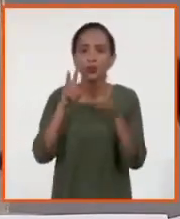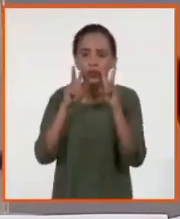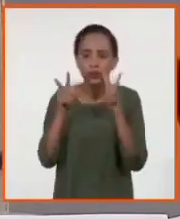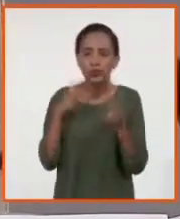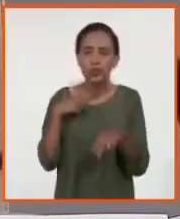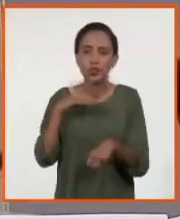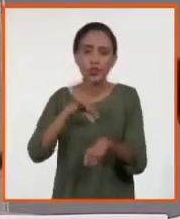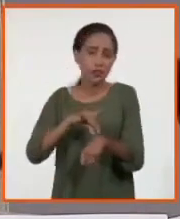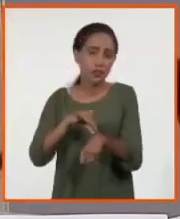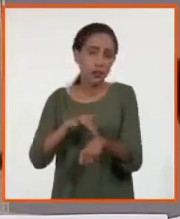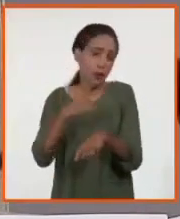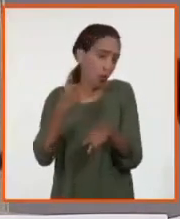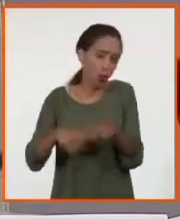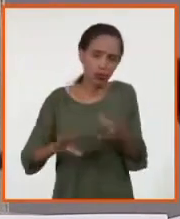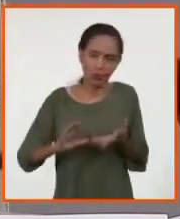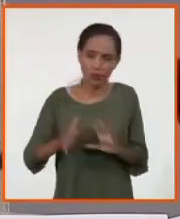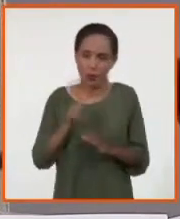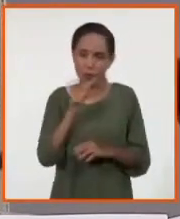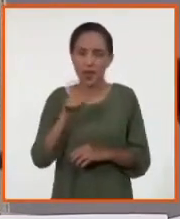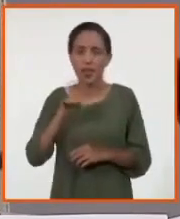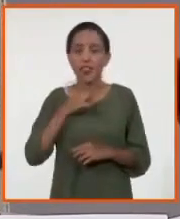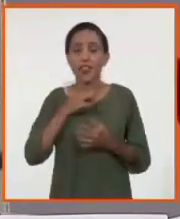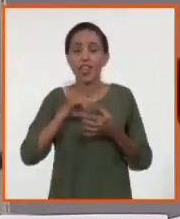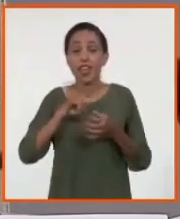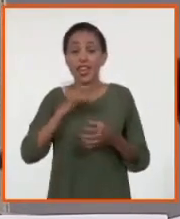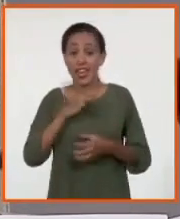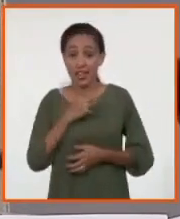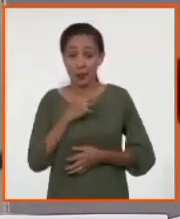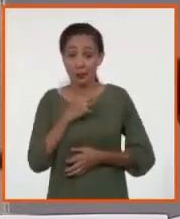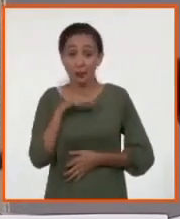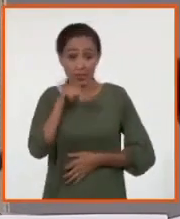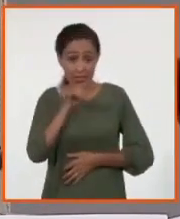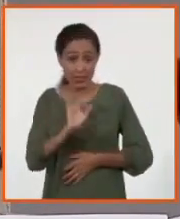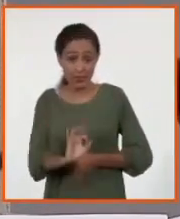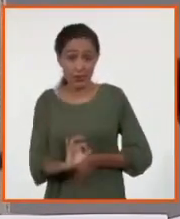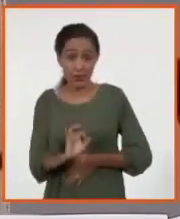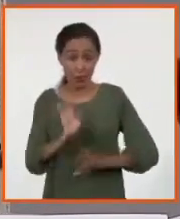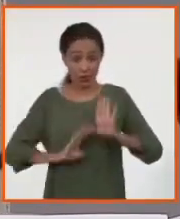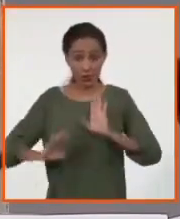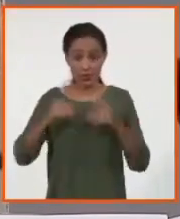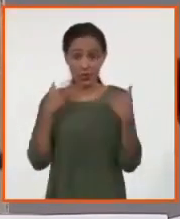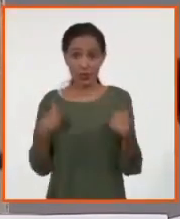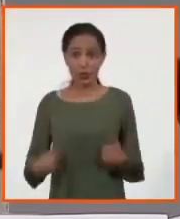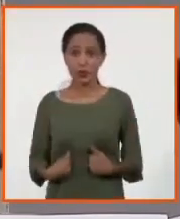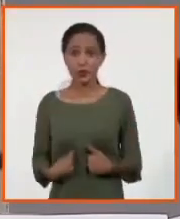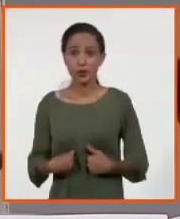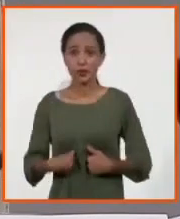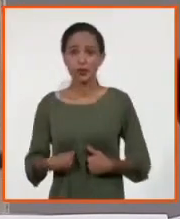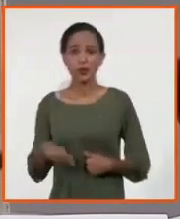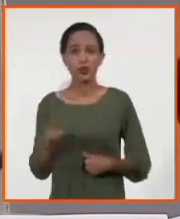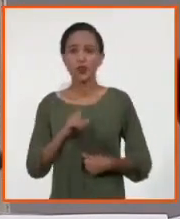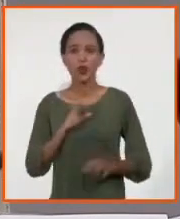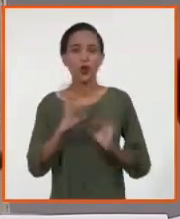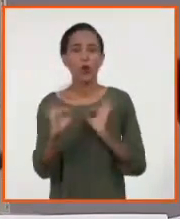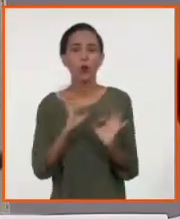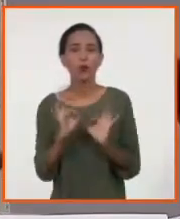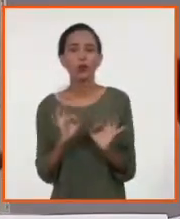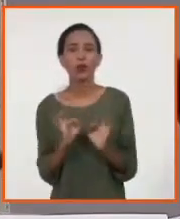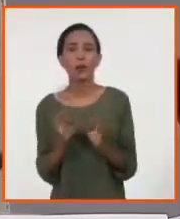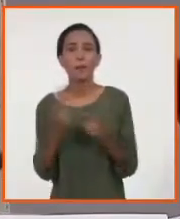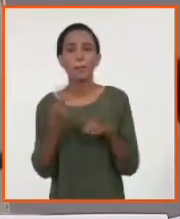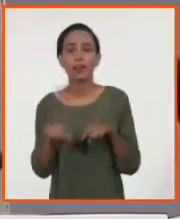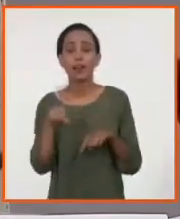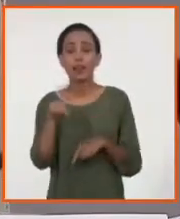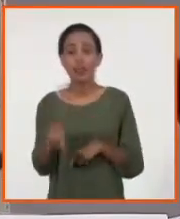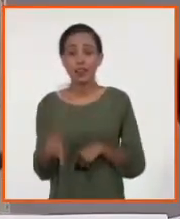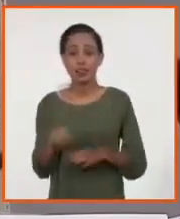otro serotipo del dengue. Y ese anticuerpo, generalmente, no lo protege a usted. Pero, ese anticuerpo está